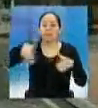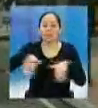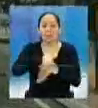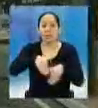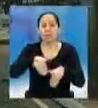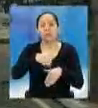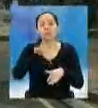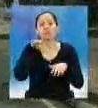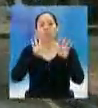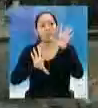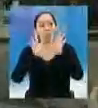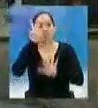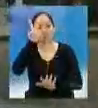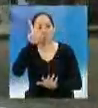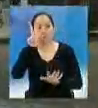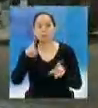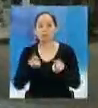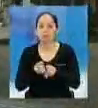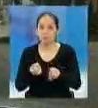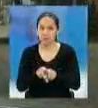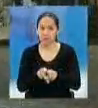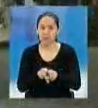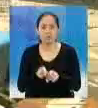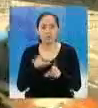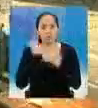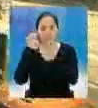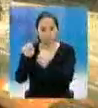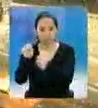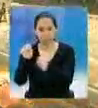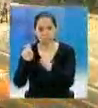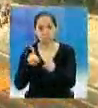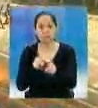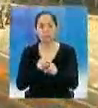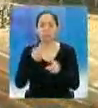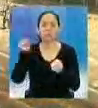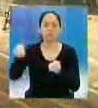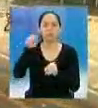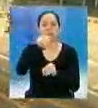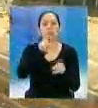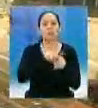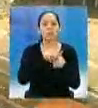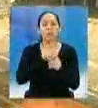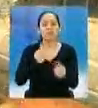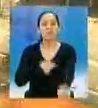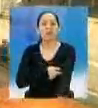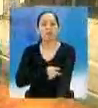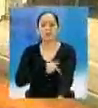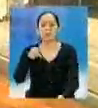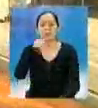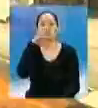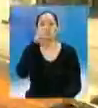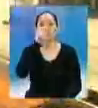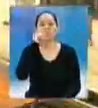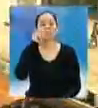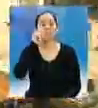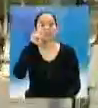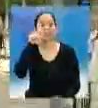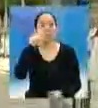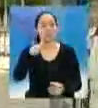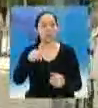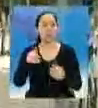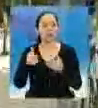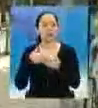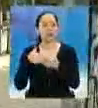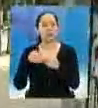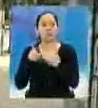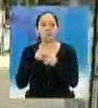de la zona 12, también interceptaban a sus víctimas a la altura de la farmacia Suiva, que se encuentra sobre el Aguilar Batres y